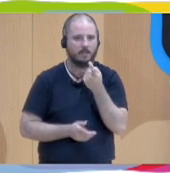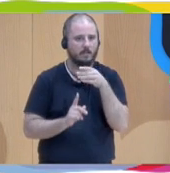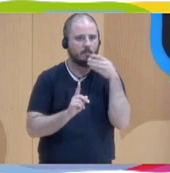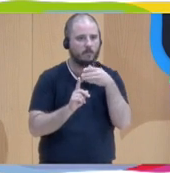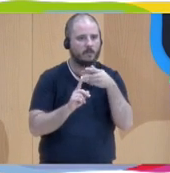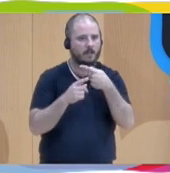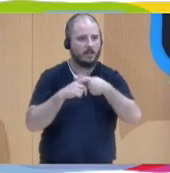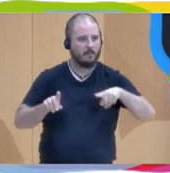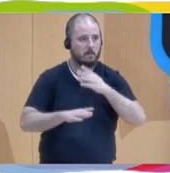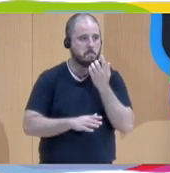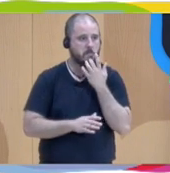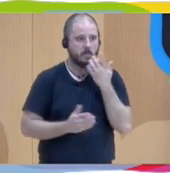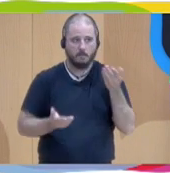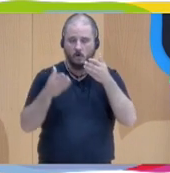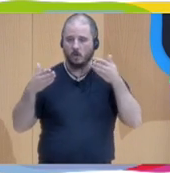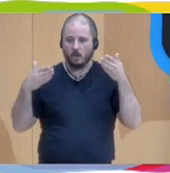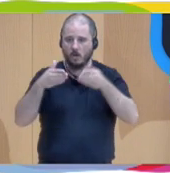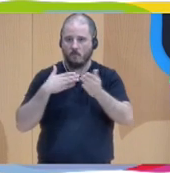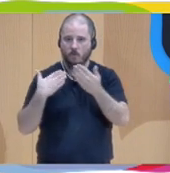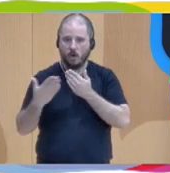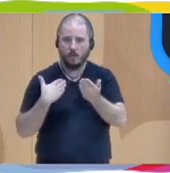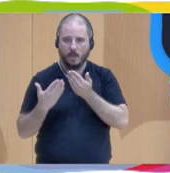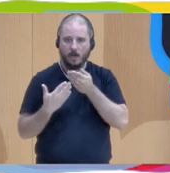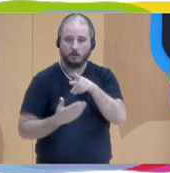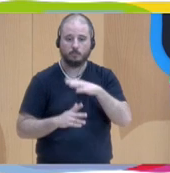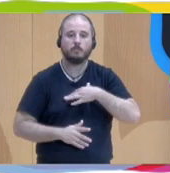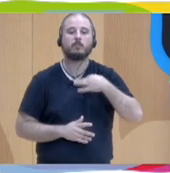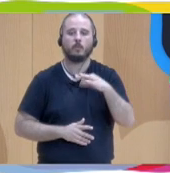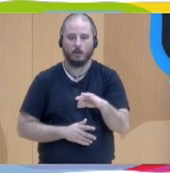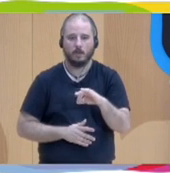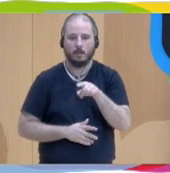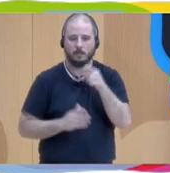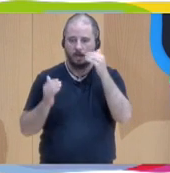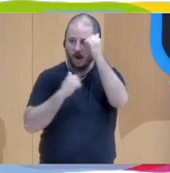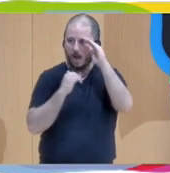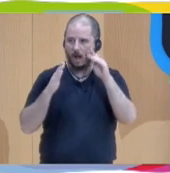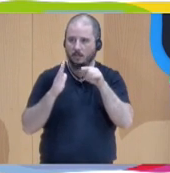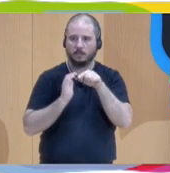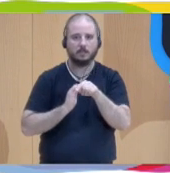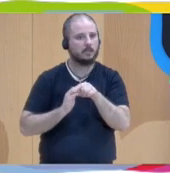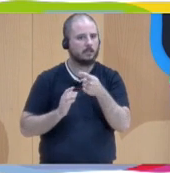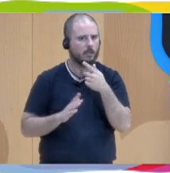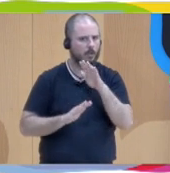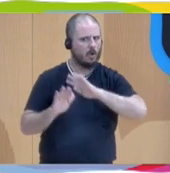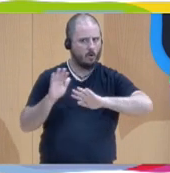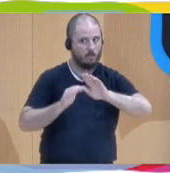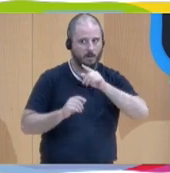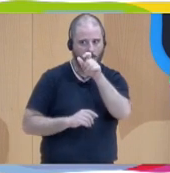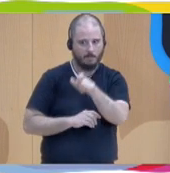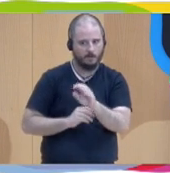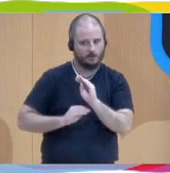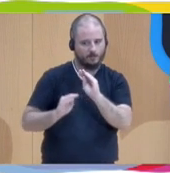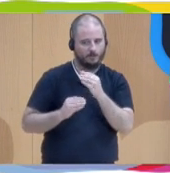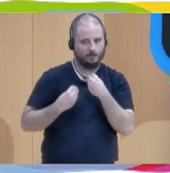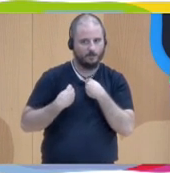dialógico nos permite atender esa complejidad que tienen las personas y esa